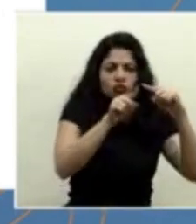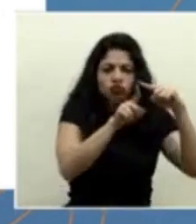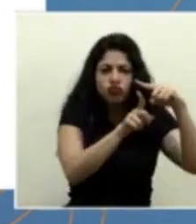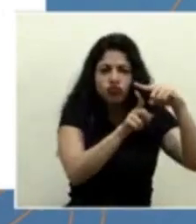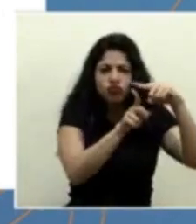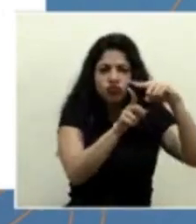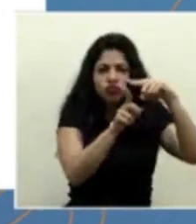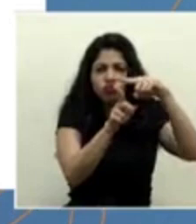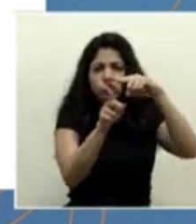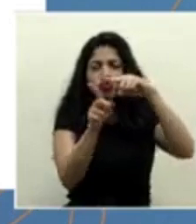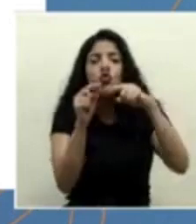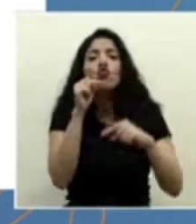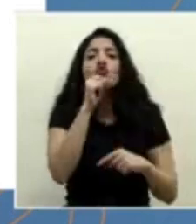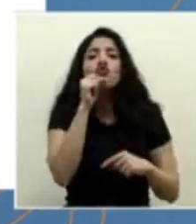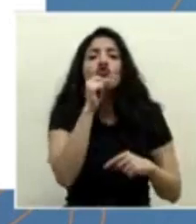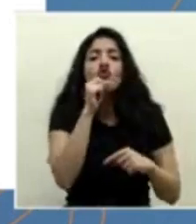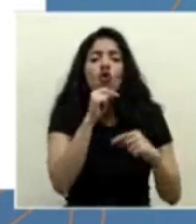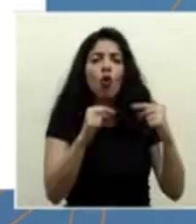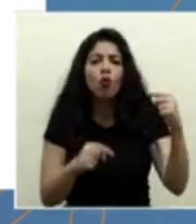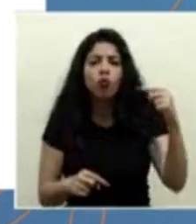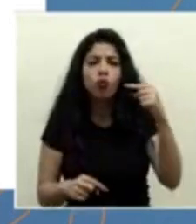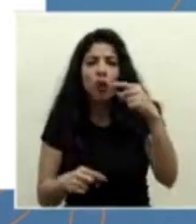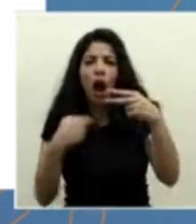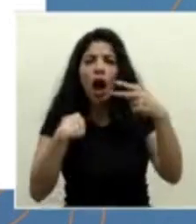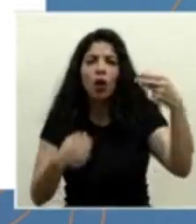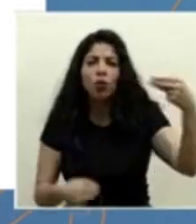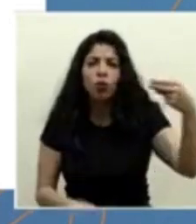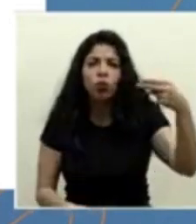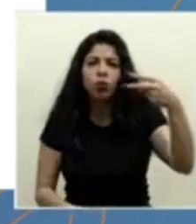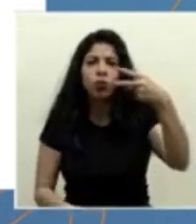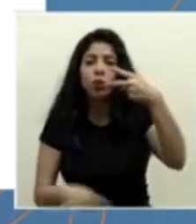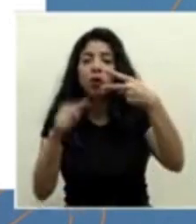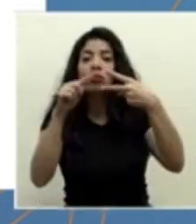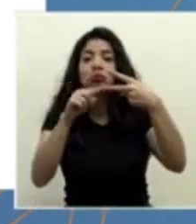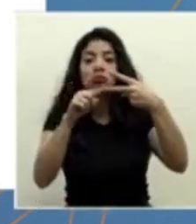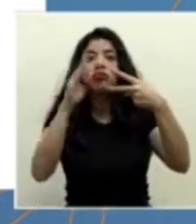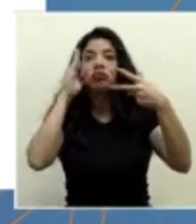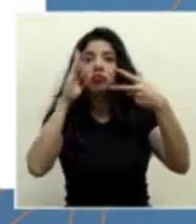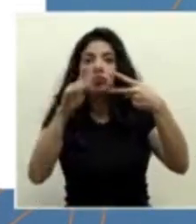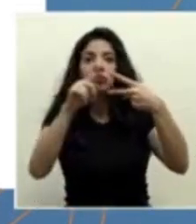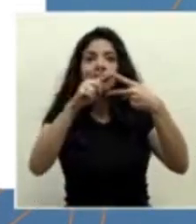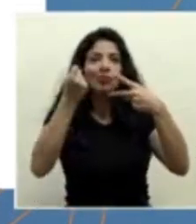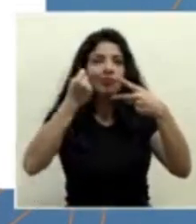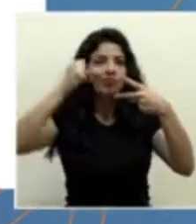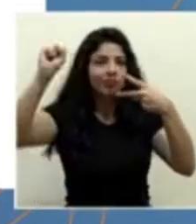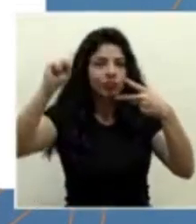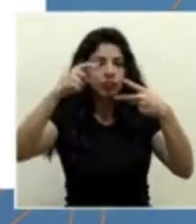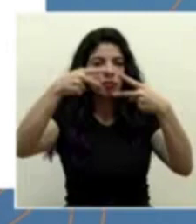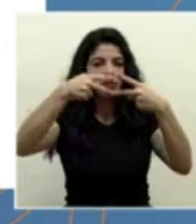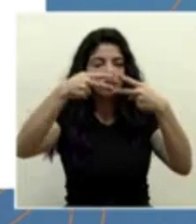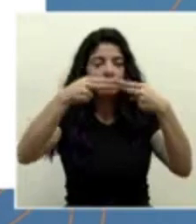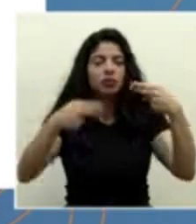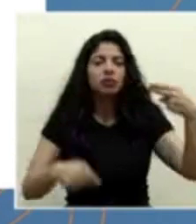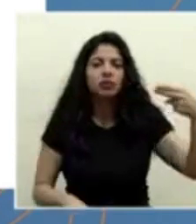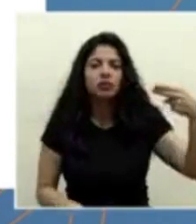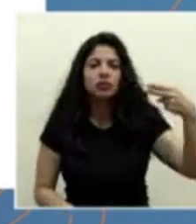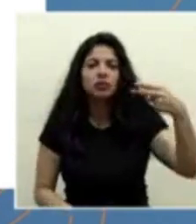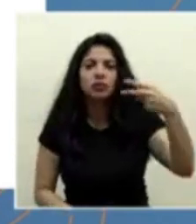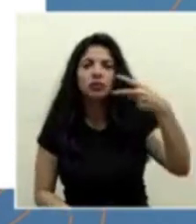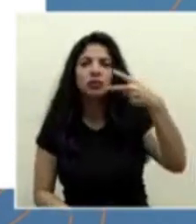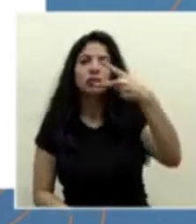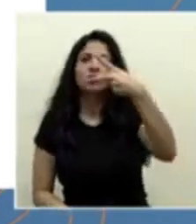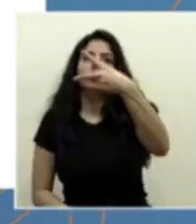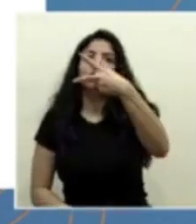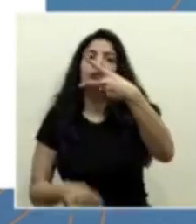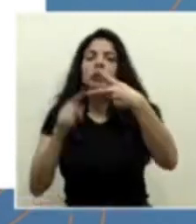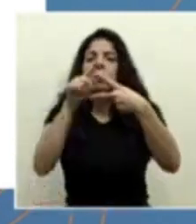Ustedes ven ahí la curva roja, ahí van también las otras dos curvas, con acatamiento y sin acatamiento. Pero entonces llega un momento en que se separan,